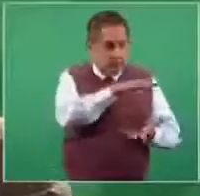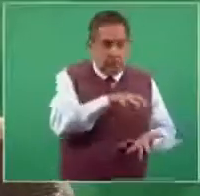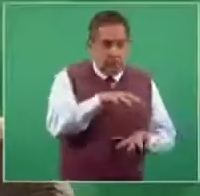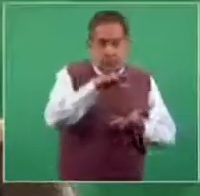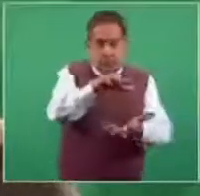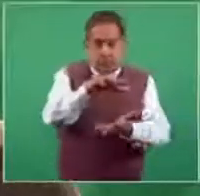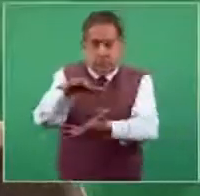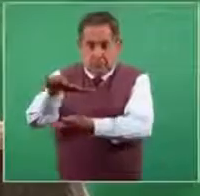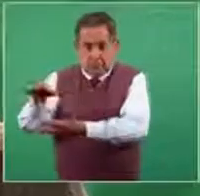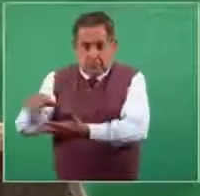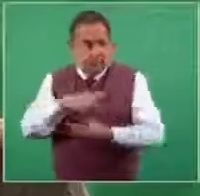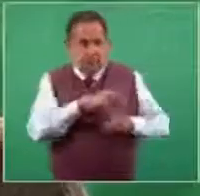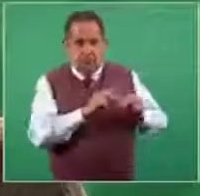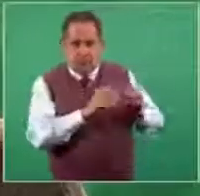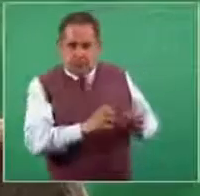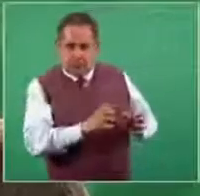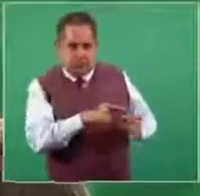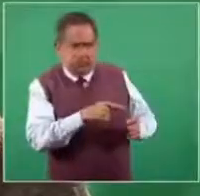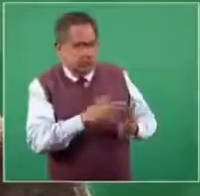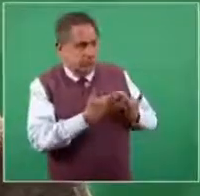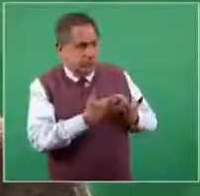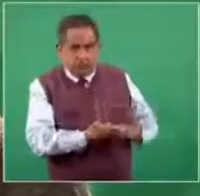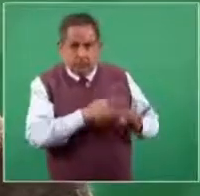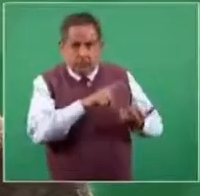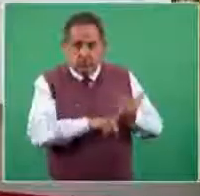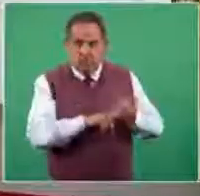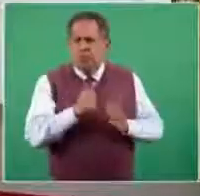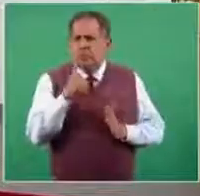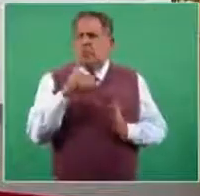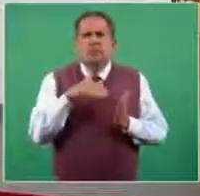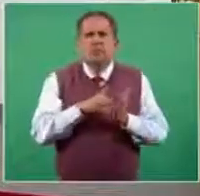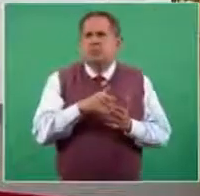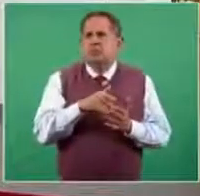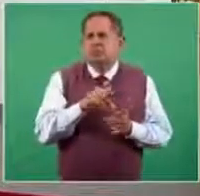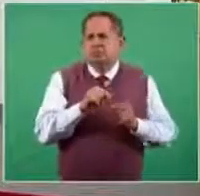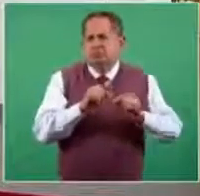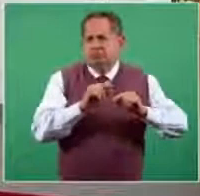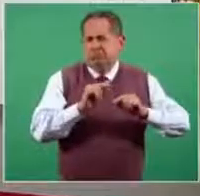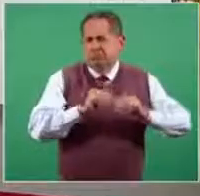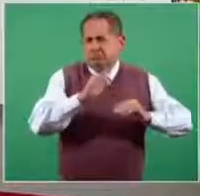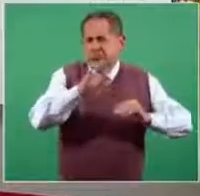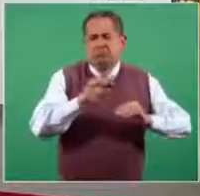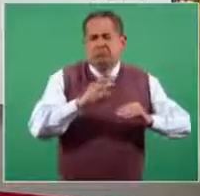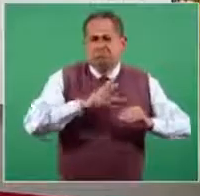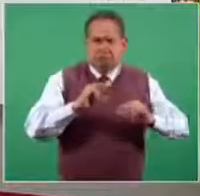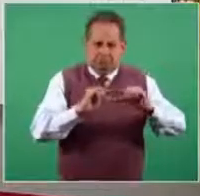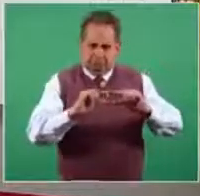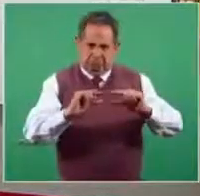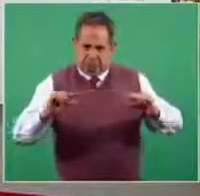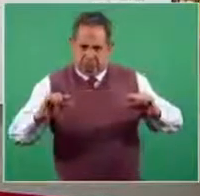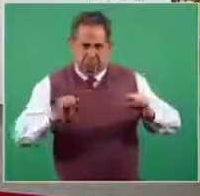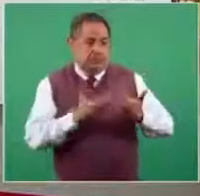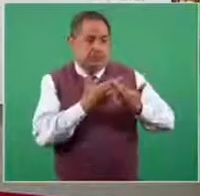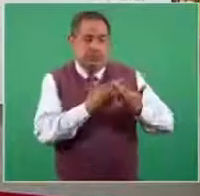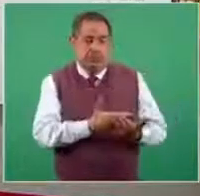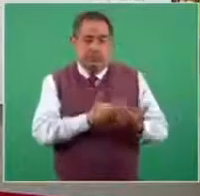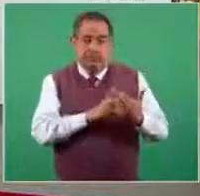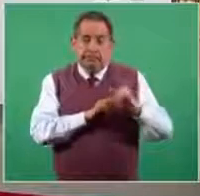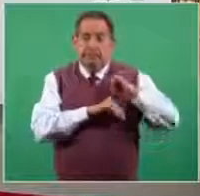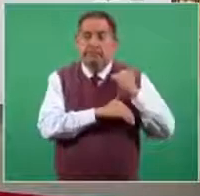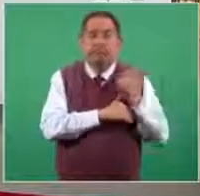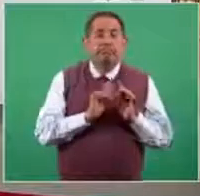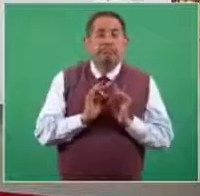está ahí en el INCAN. Lo que queda en el INCAN y que lo ponemos ahí, estas seis mil y un poquito más dosis, es la reserva